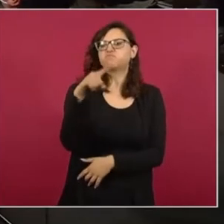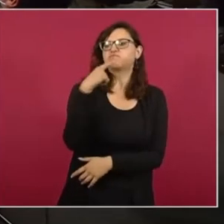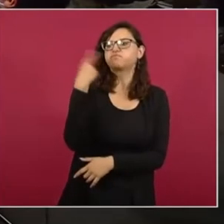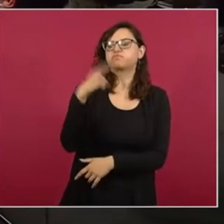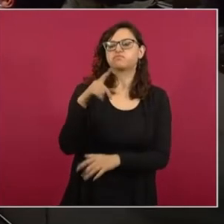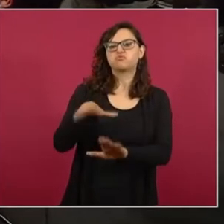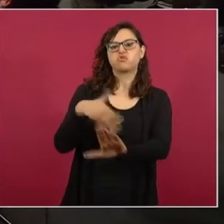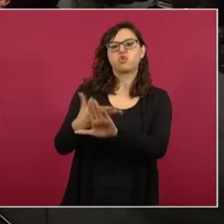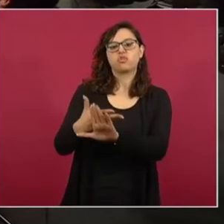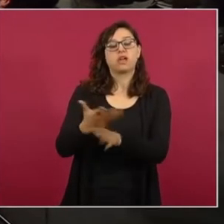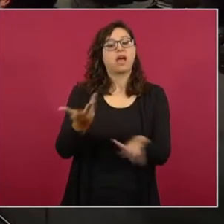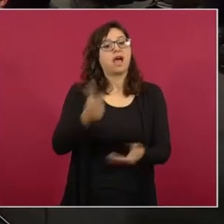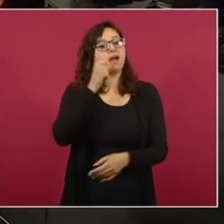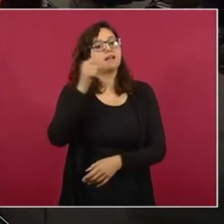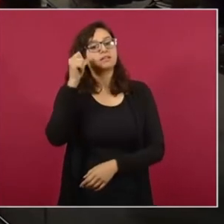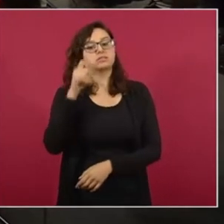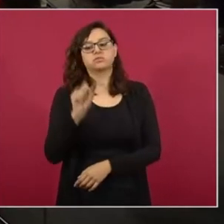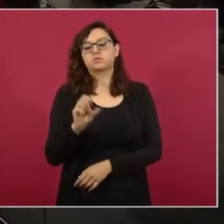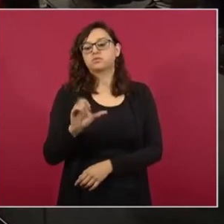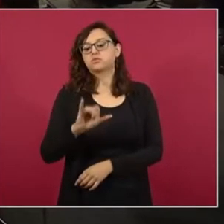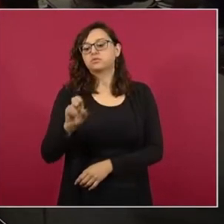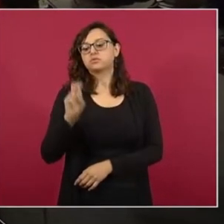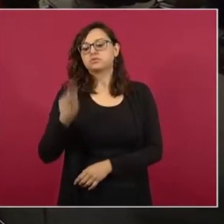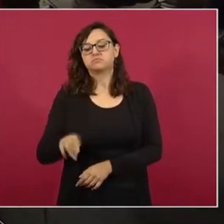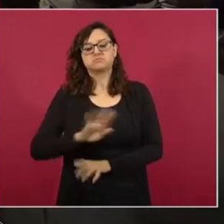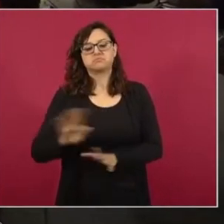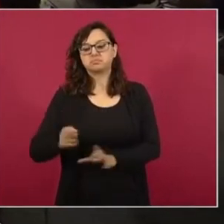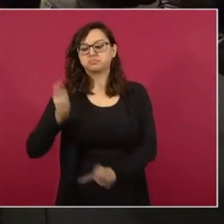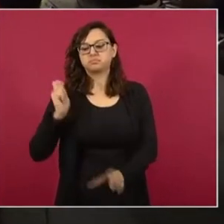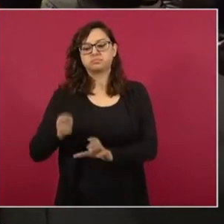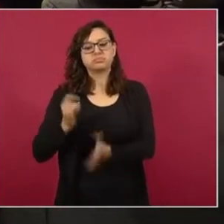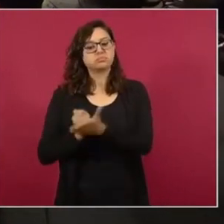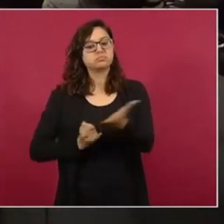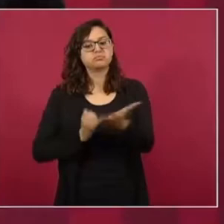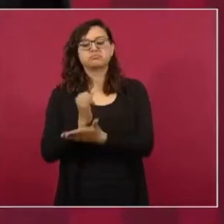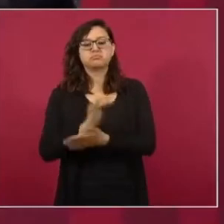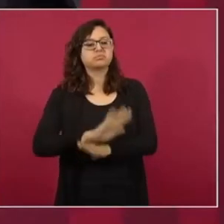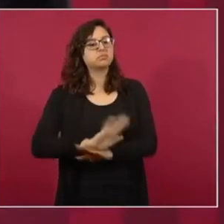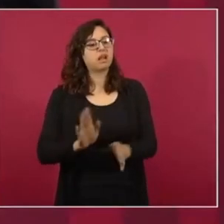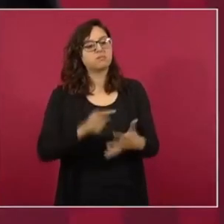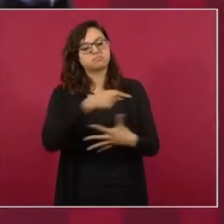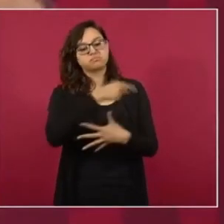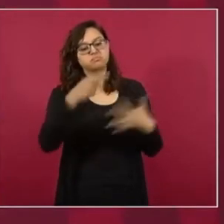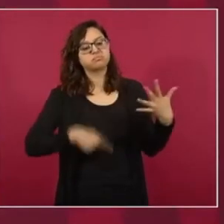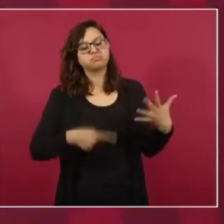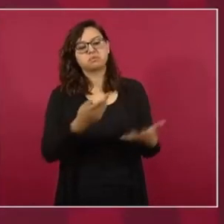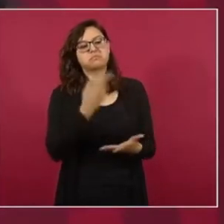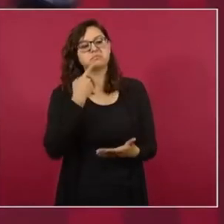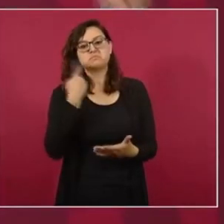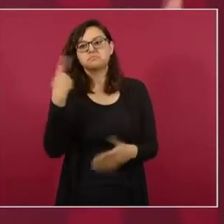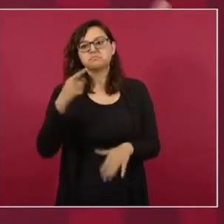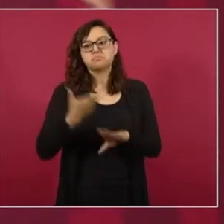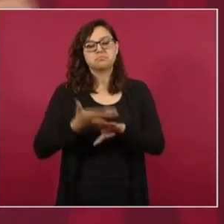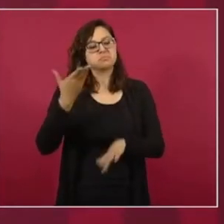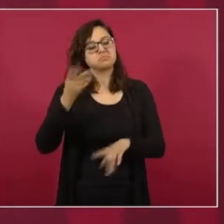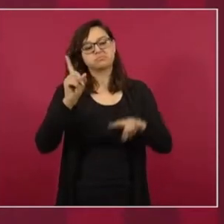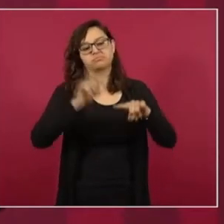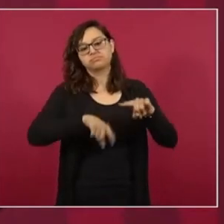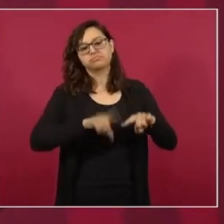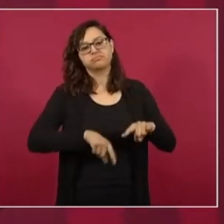los más importantes. O sea, ya avanzamos, ahí se va a ir sabiendo poco a poco. no hay